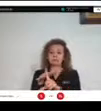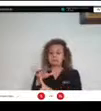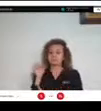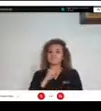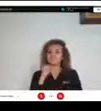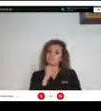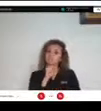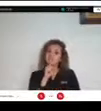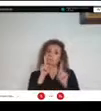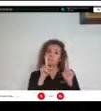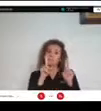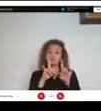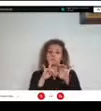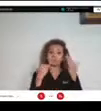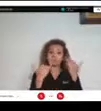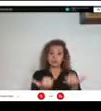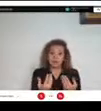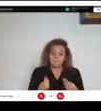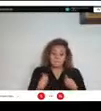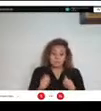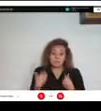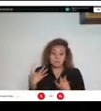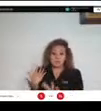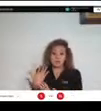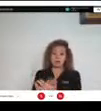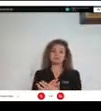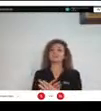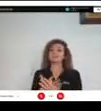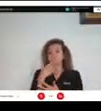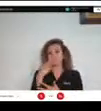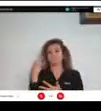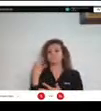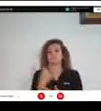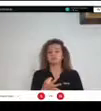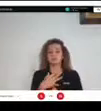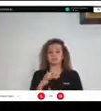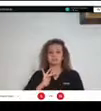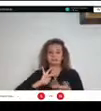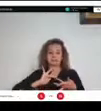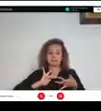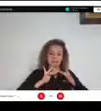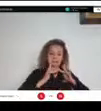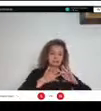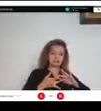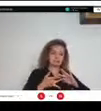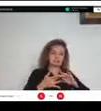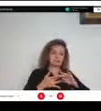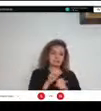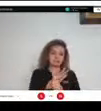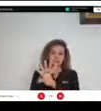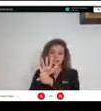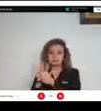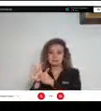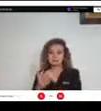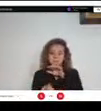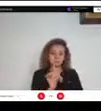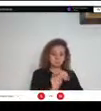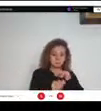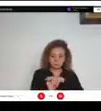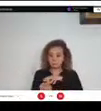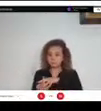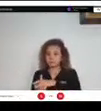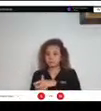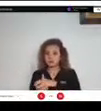lastimosamente vivimos y nos duele mucho cada vez que nos reportan estos casos este es un ejemplo también de otra tamandúa